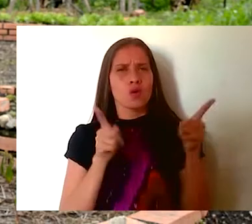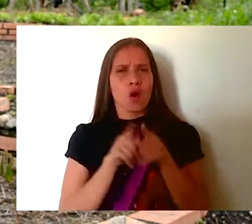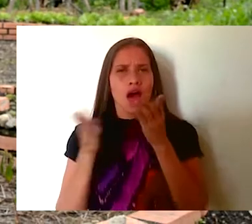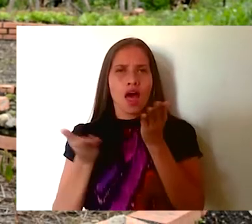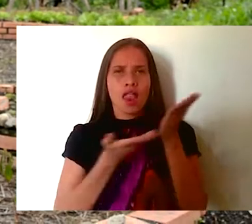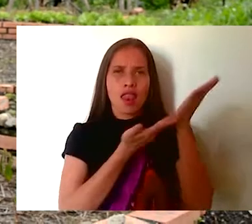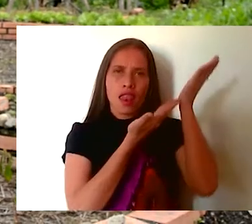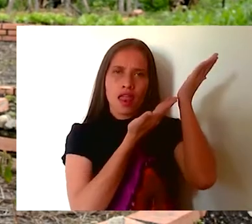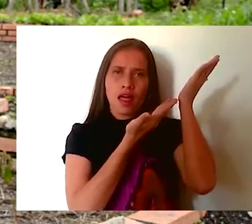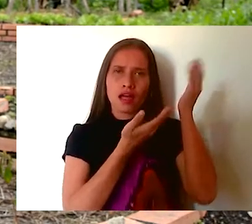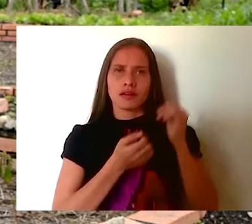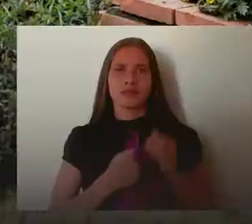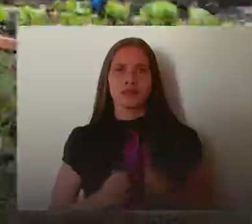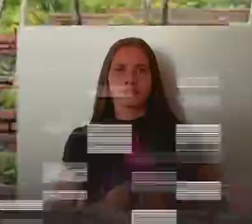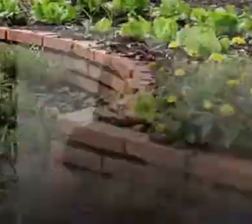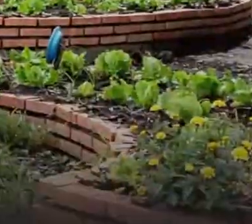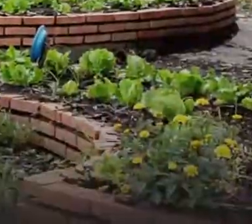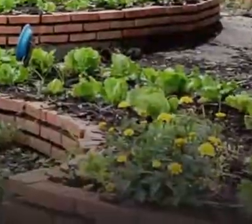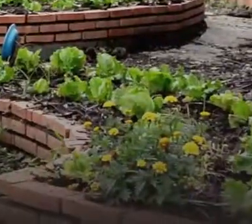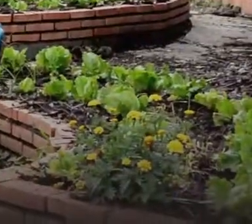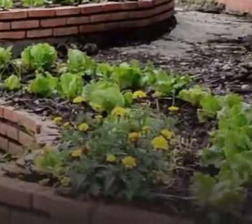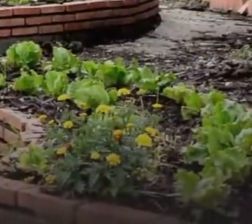que tengan algún emprendimiento.